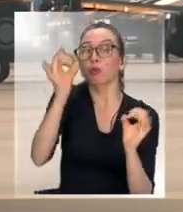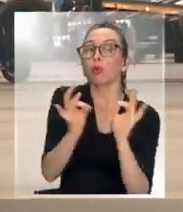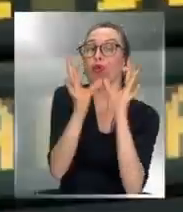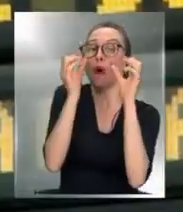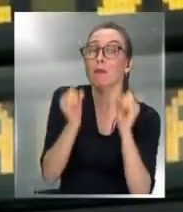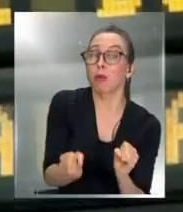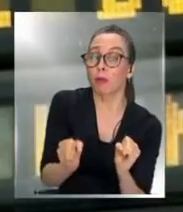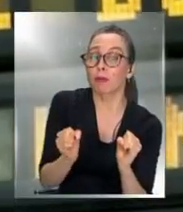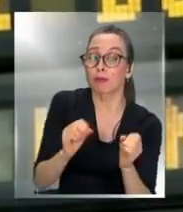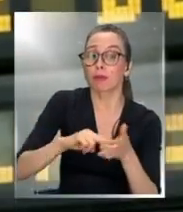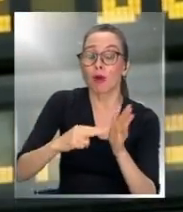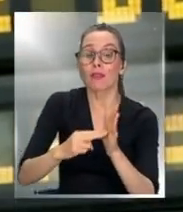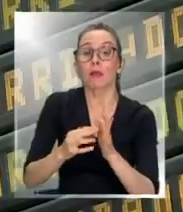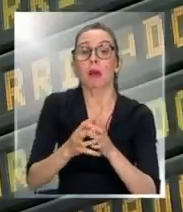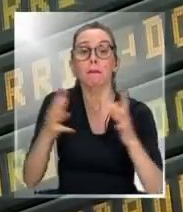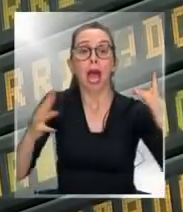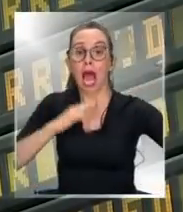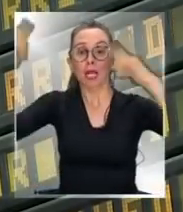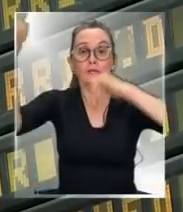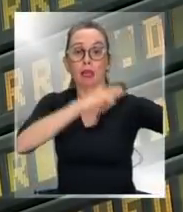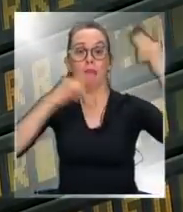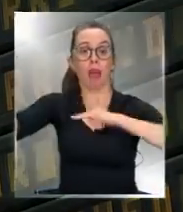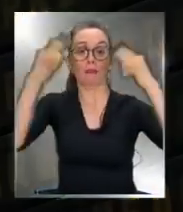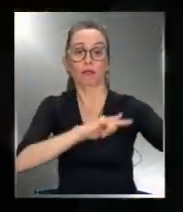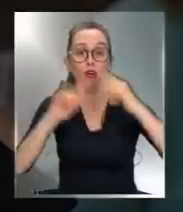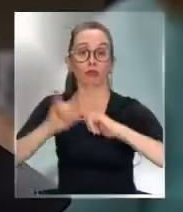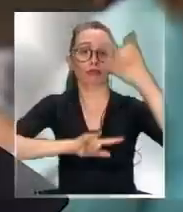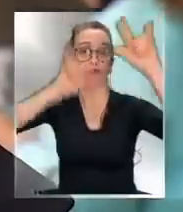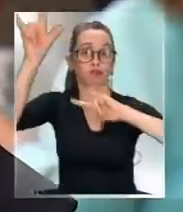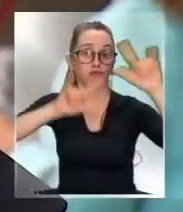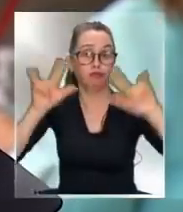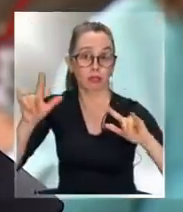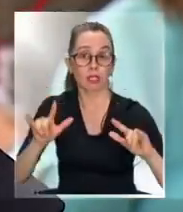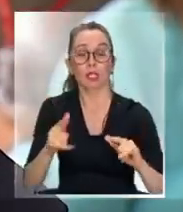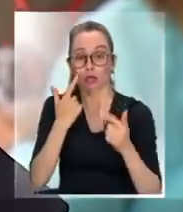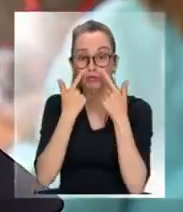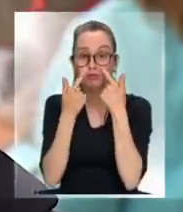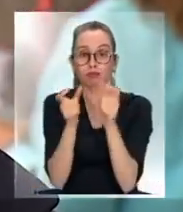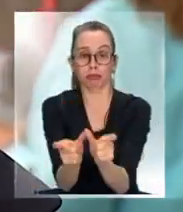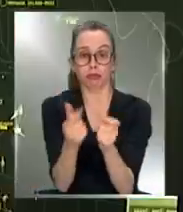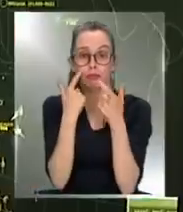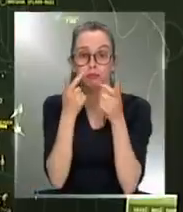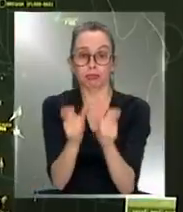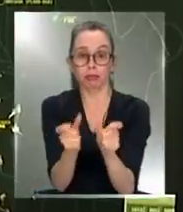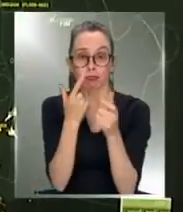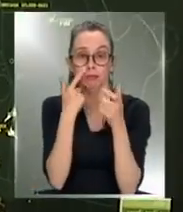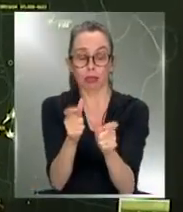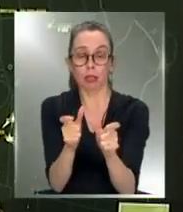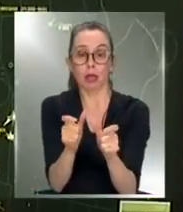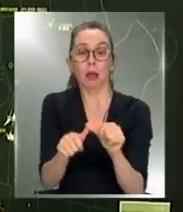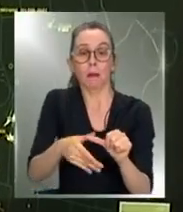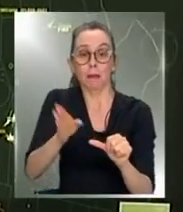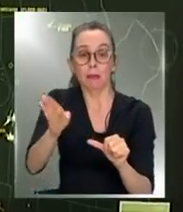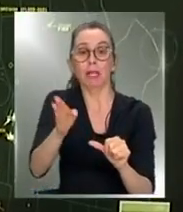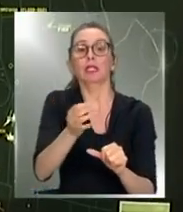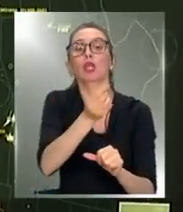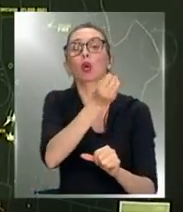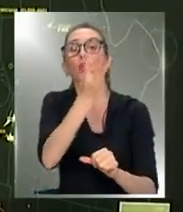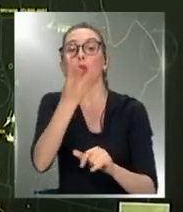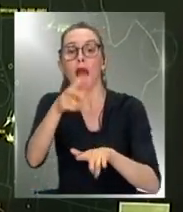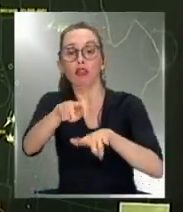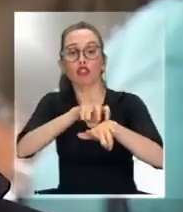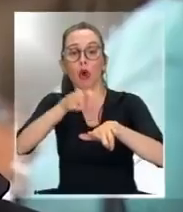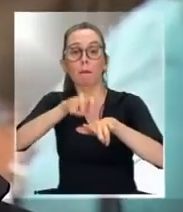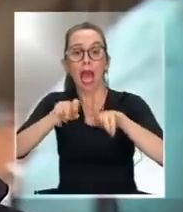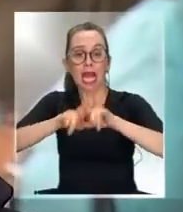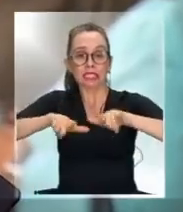podría acarrear el aumento del tráfico aéreo. Va a tener que monitorearse permanentemente la carga de pasajeros